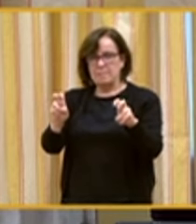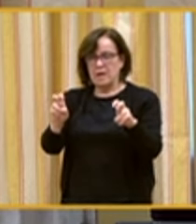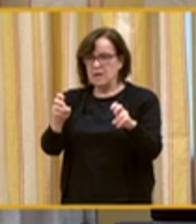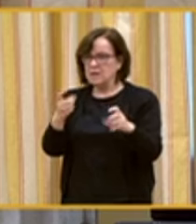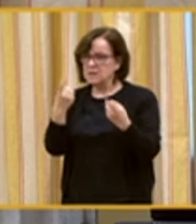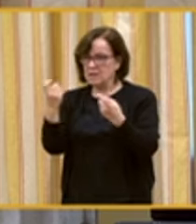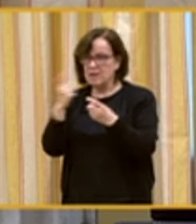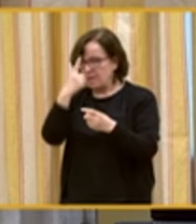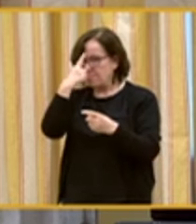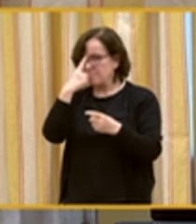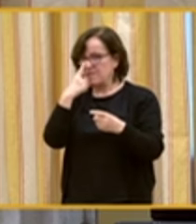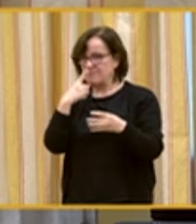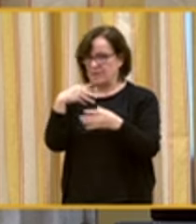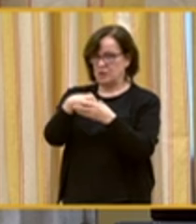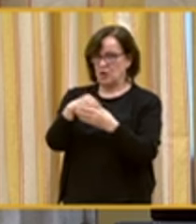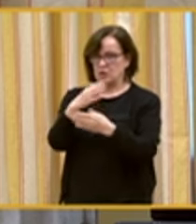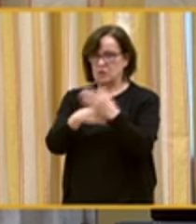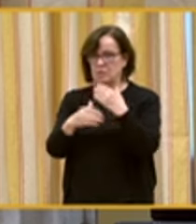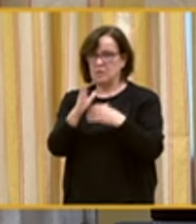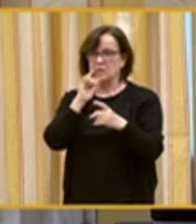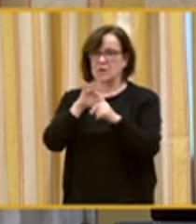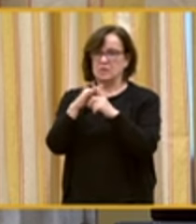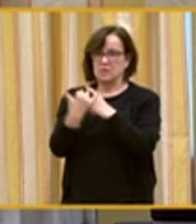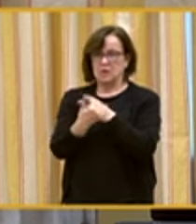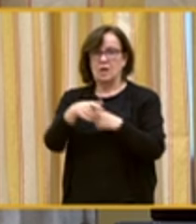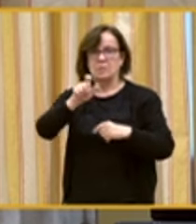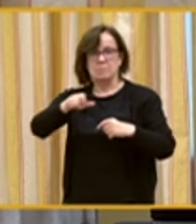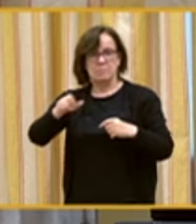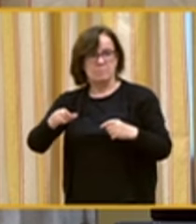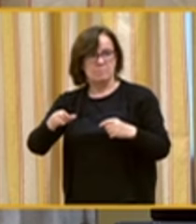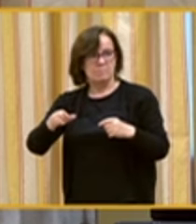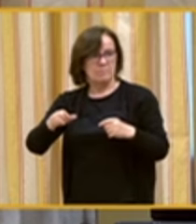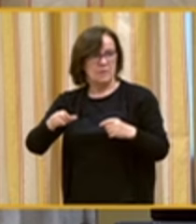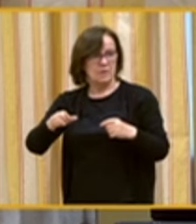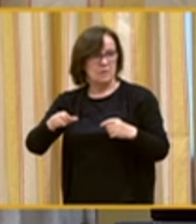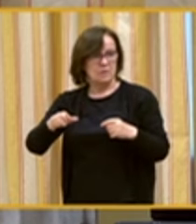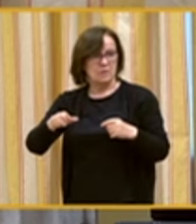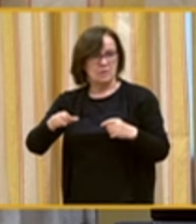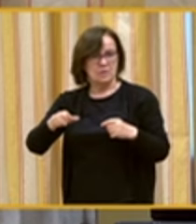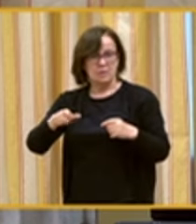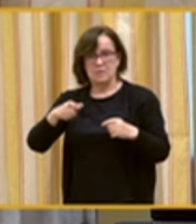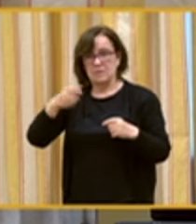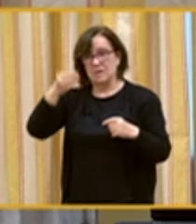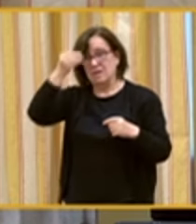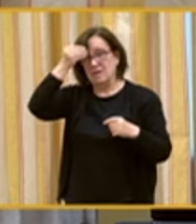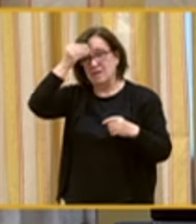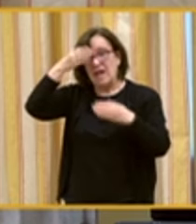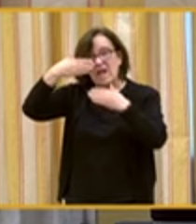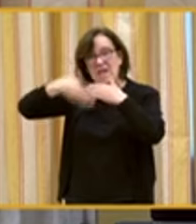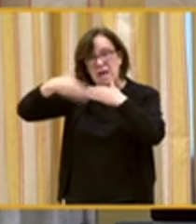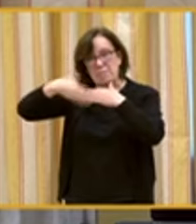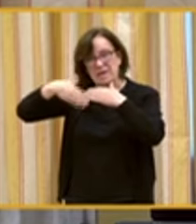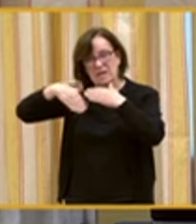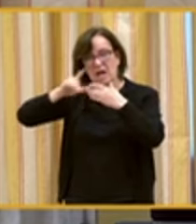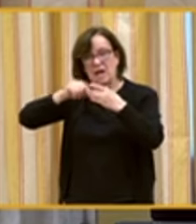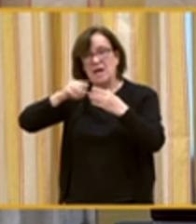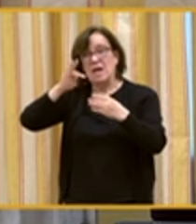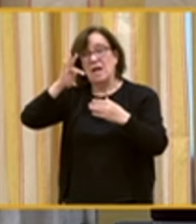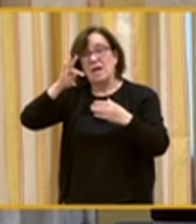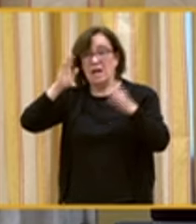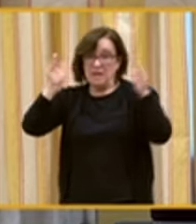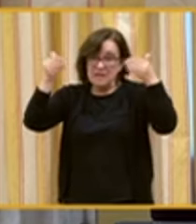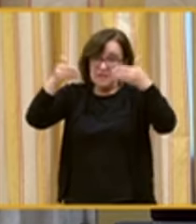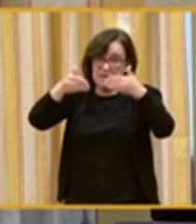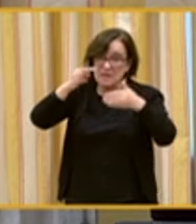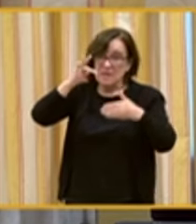perfiles dentro de la discapacidad, como la situación de las personas con funcionamiento intelectual límite, las personas con TEA o el